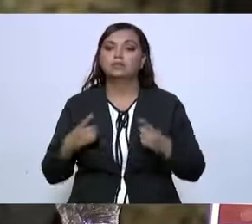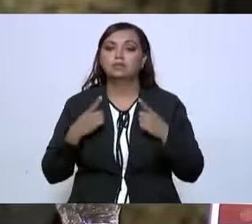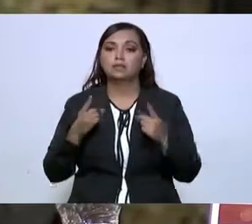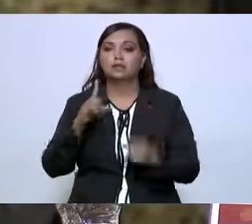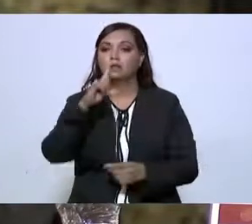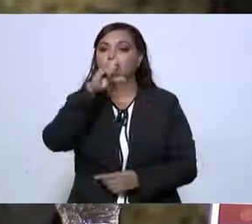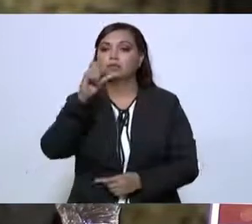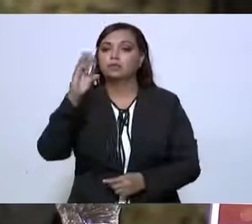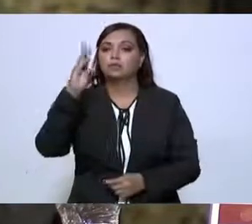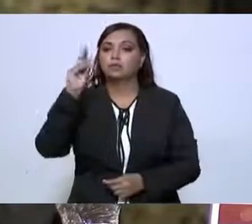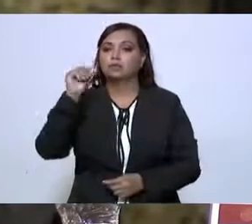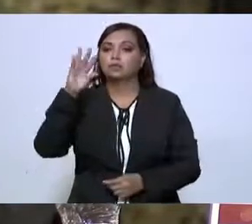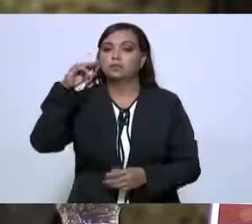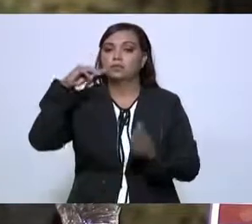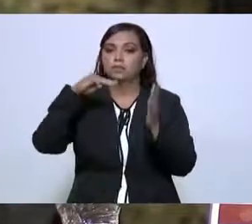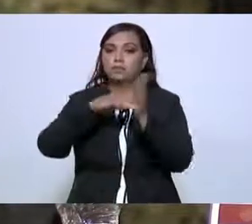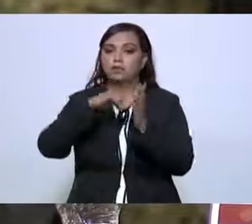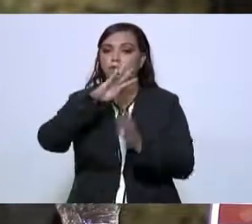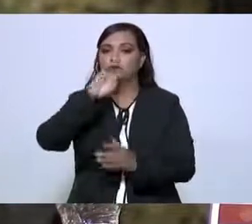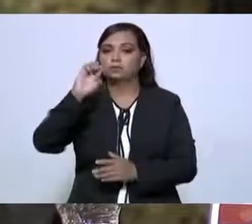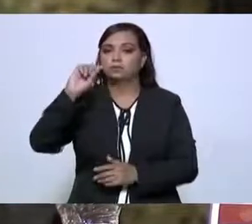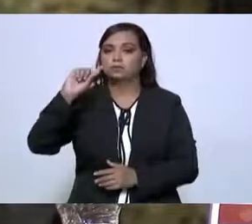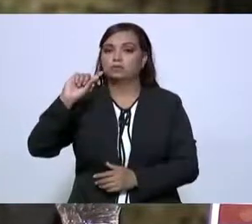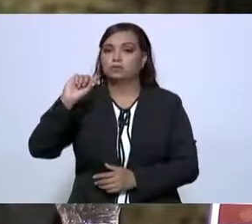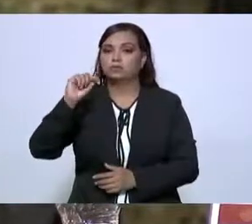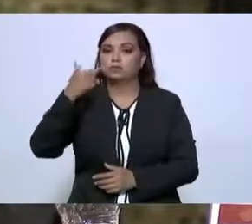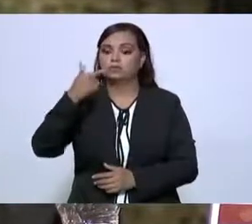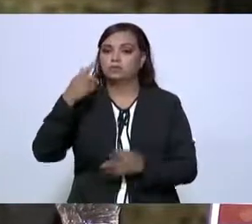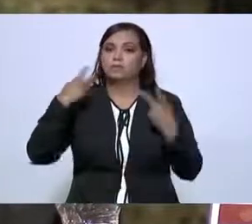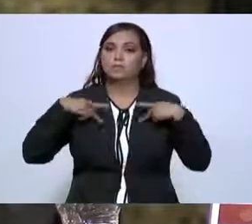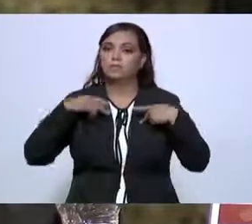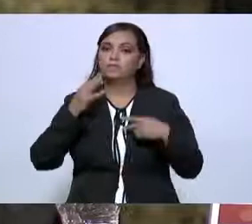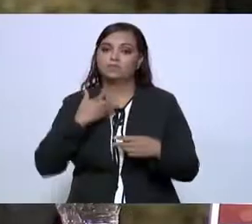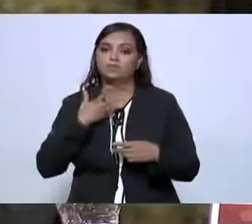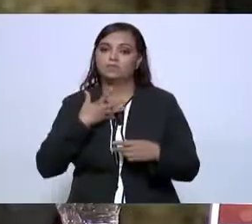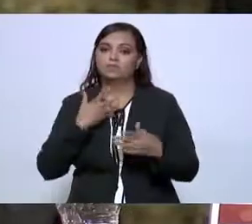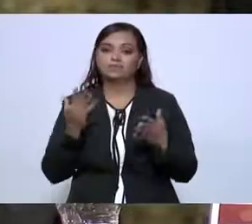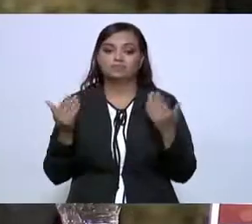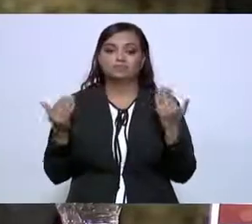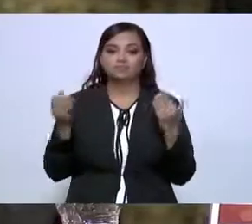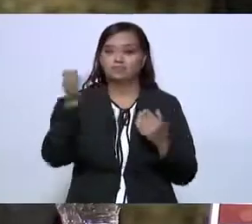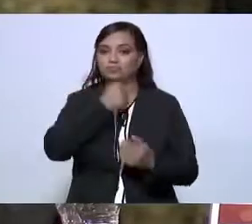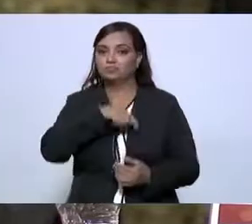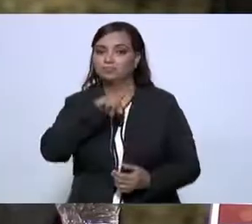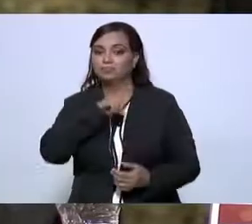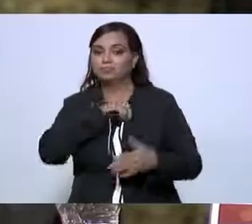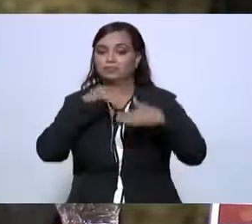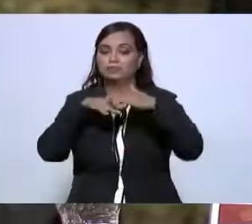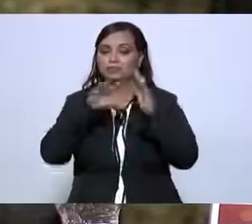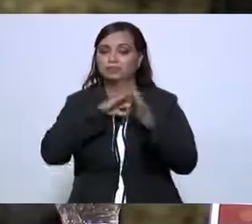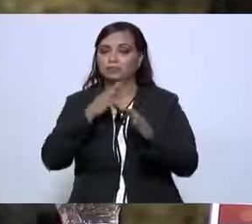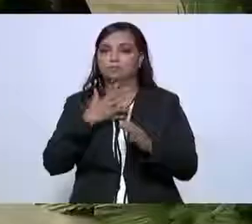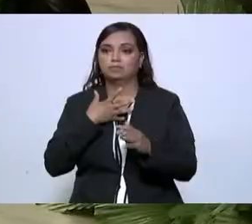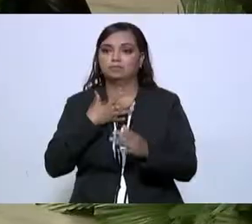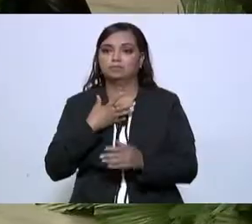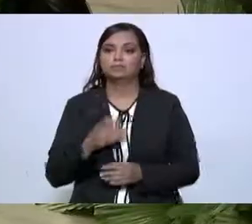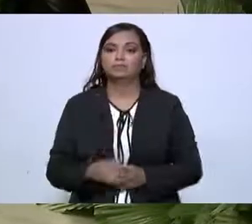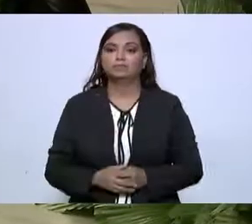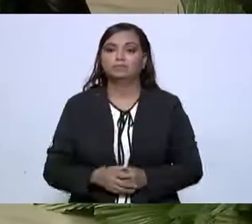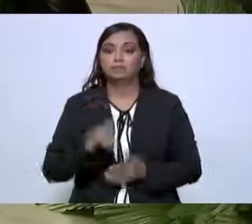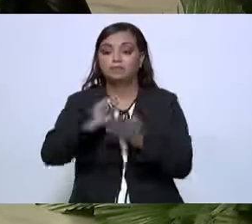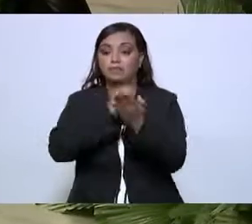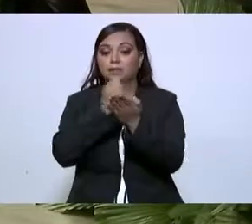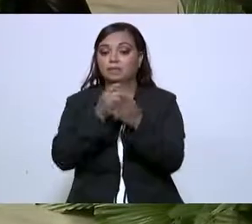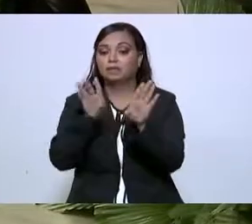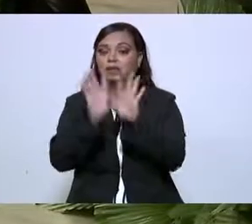690 mil 477 personas sin acceso a servicios de salud en Tamaulipas. En